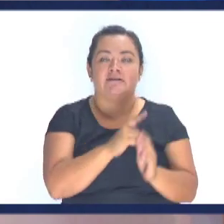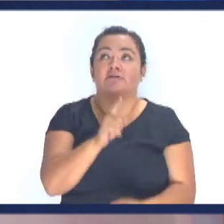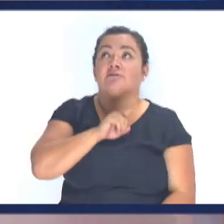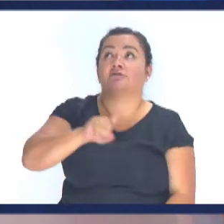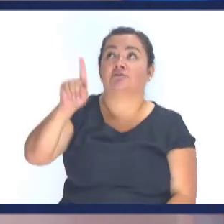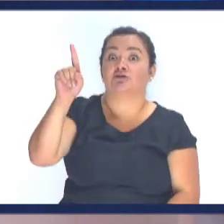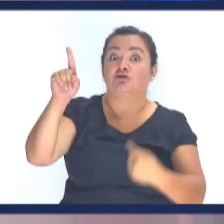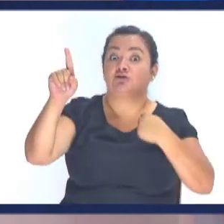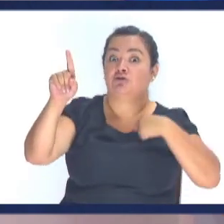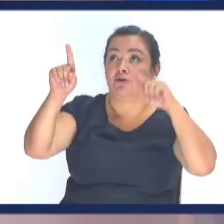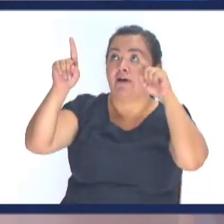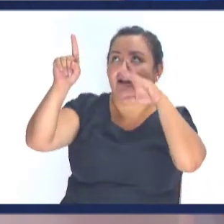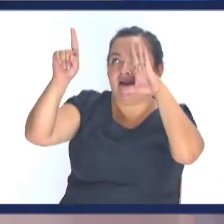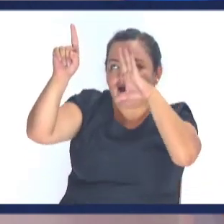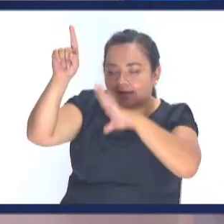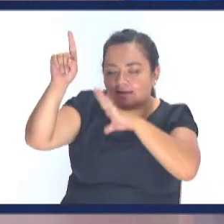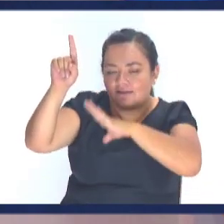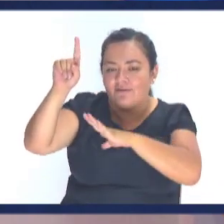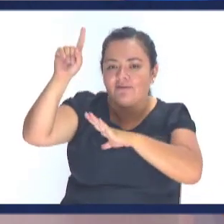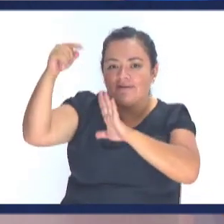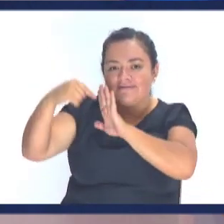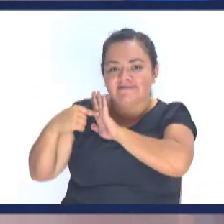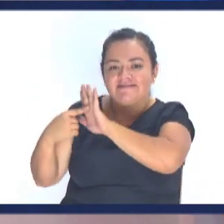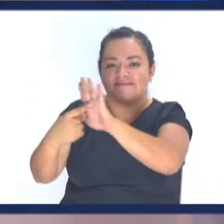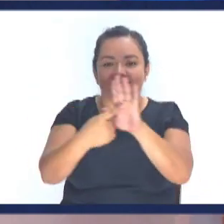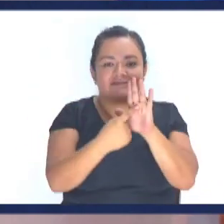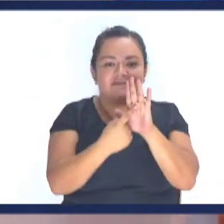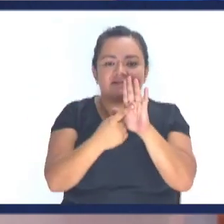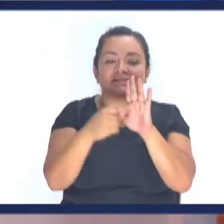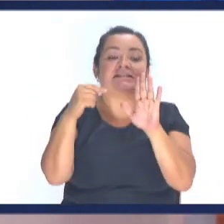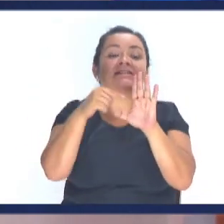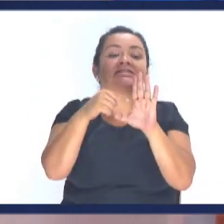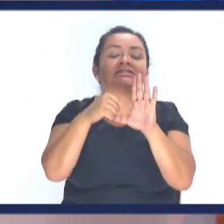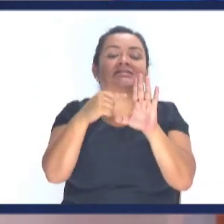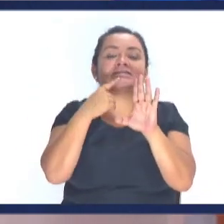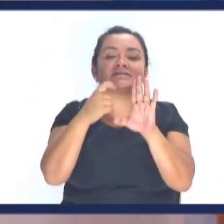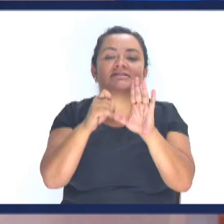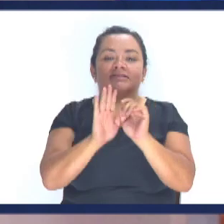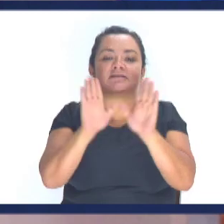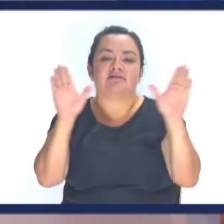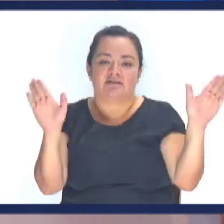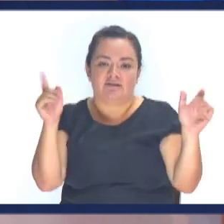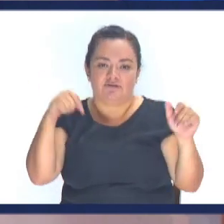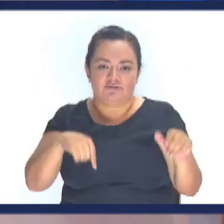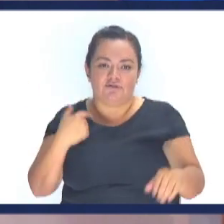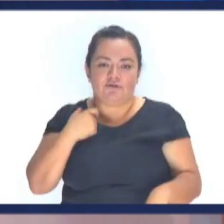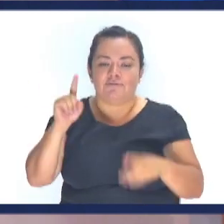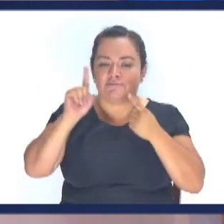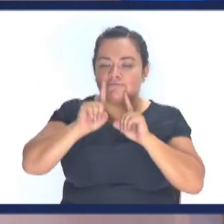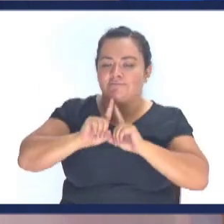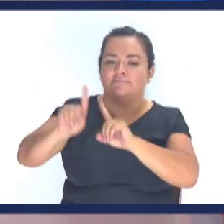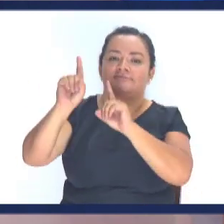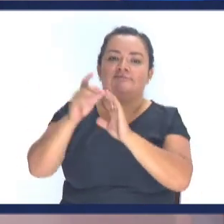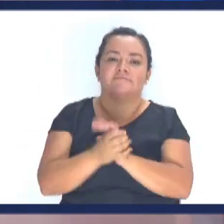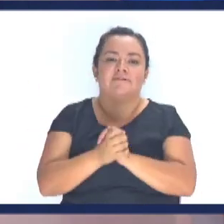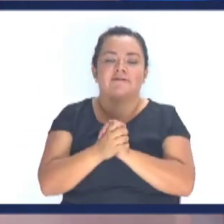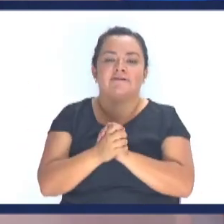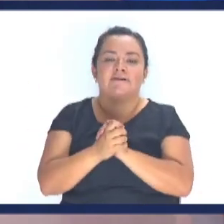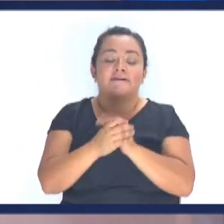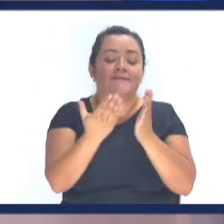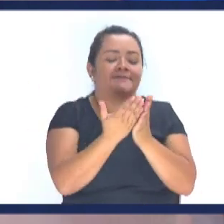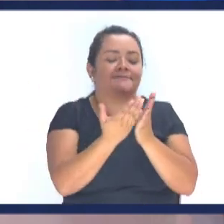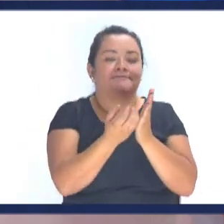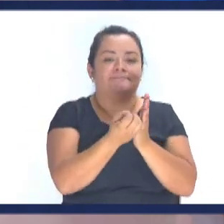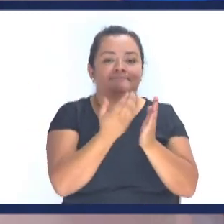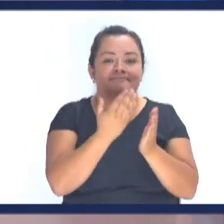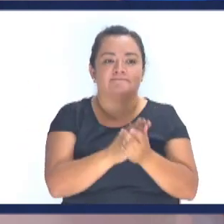el Dios Al cual yo adoro Se reveló A través de ese Cristo Que nosotros hoy seguimos Vamos a Colosenses 1.15 Y dice